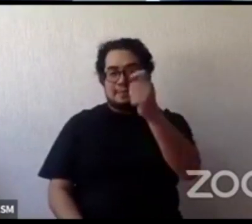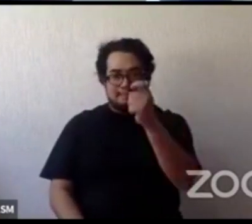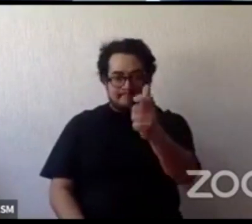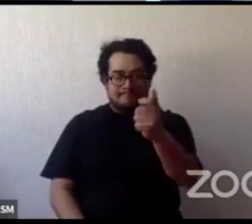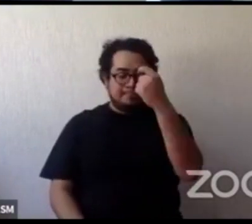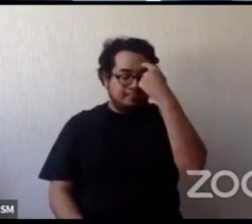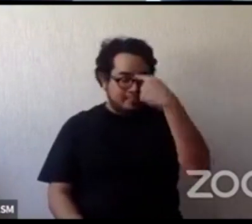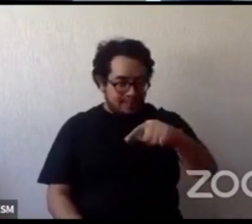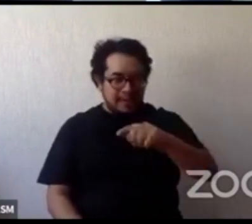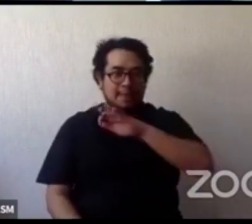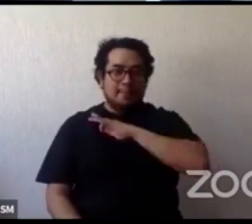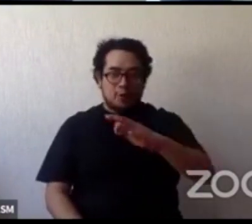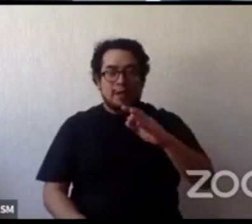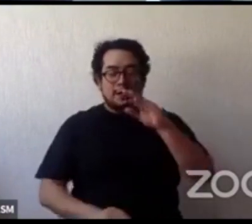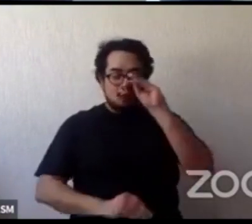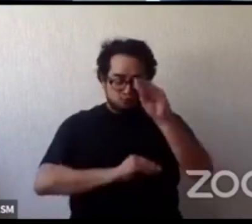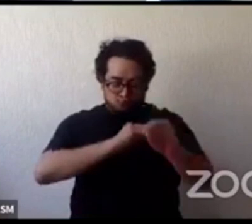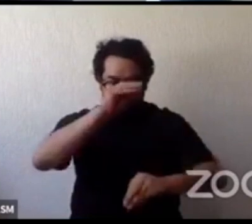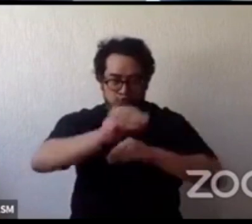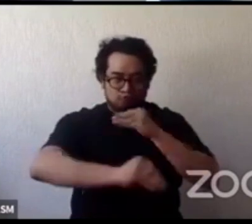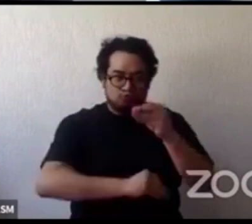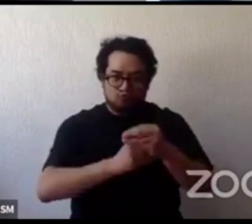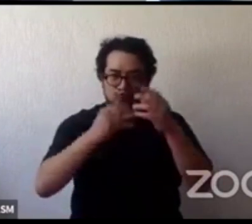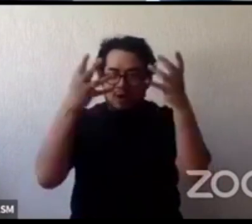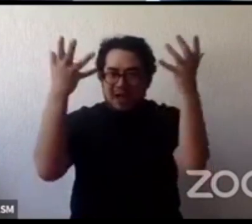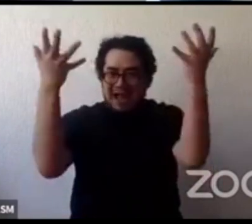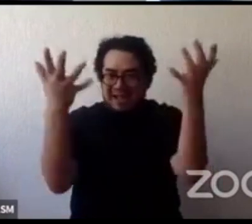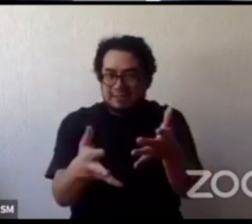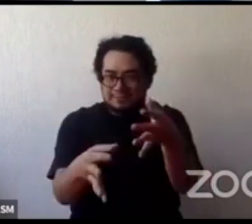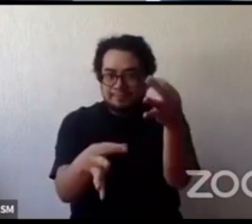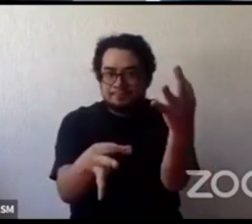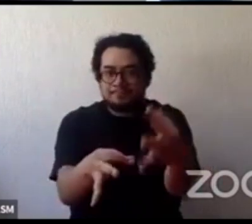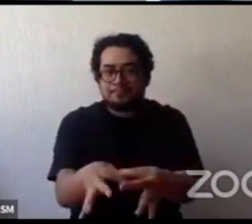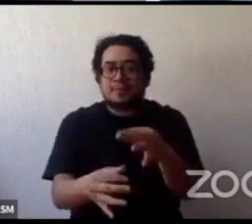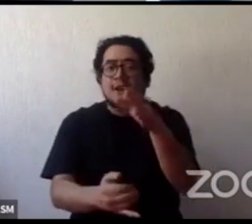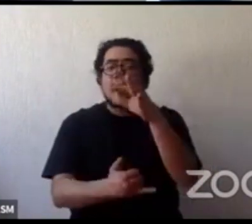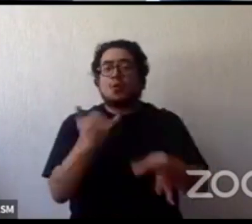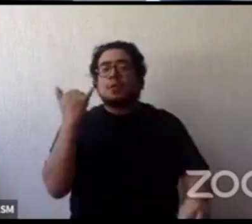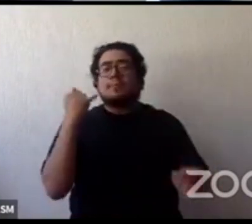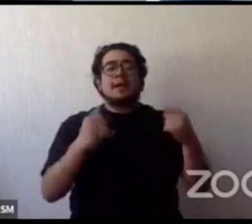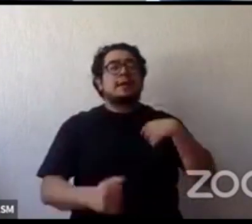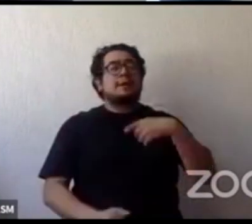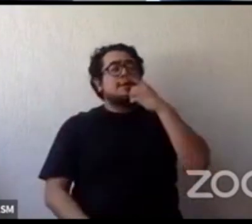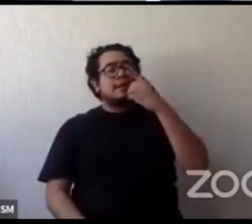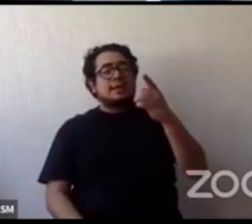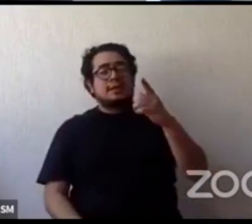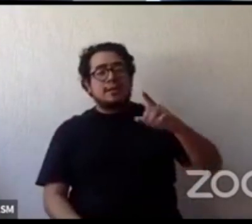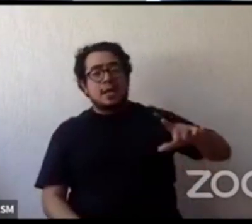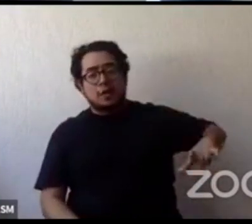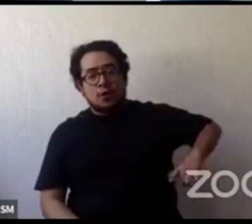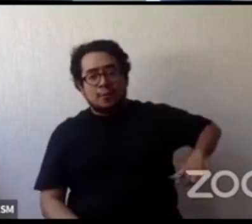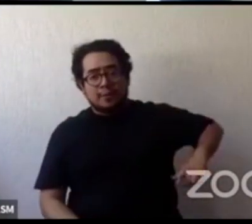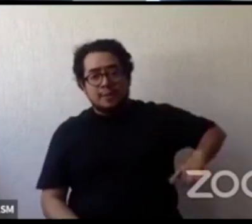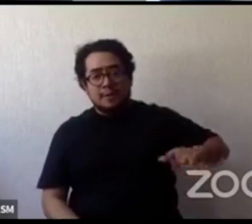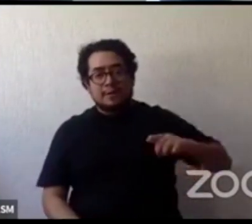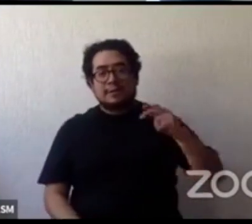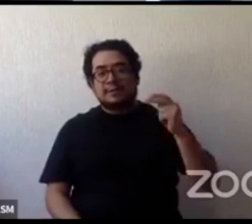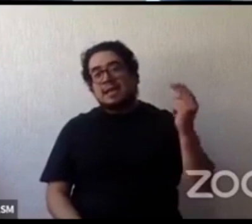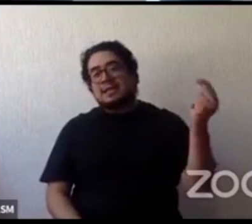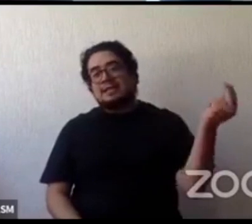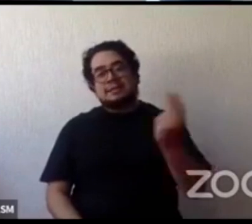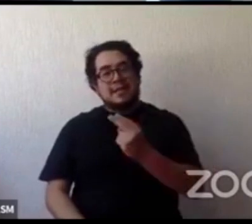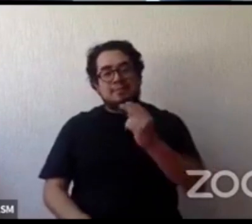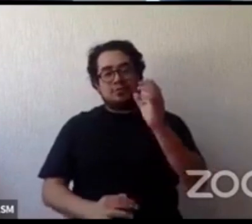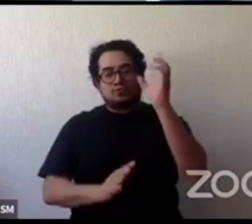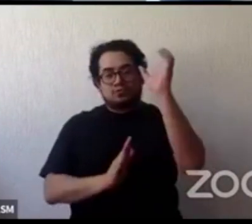puedan llevar a cabo y creo que mi última cosa que le diría yo al gobierno si puedo decir algo es que necesitamos un código único